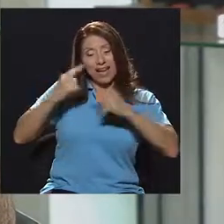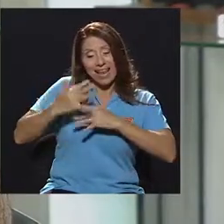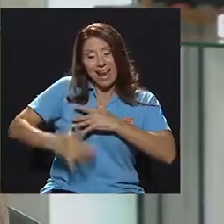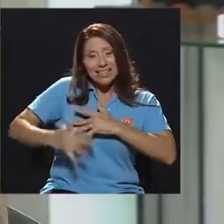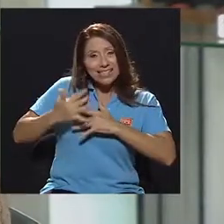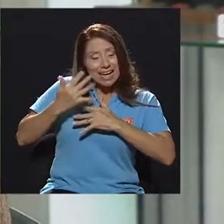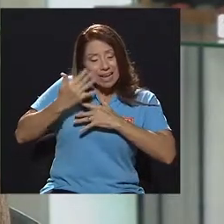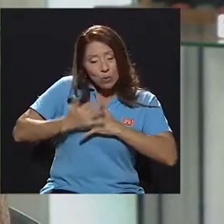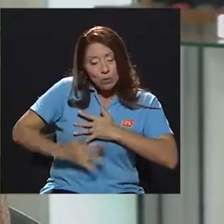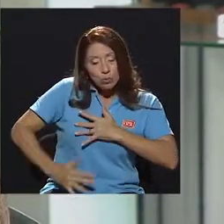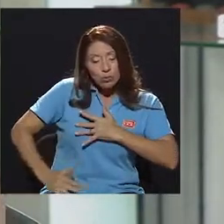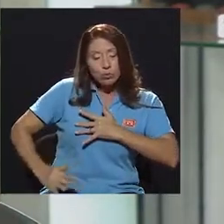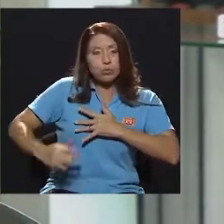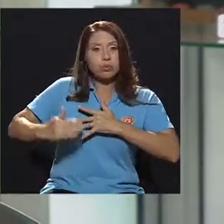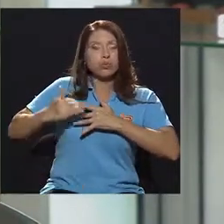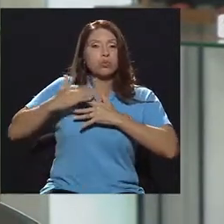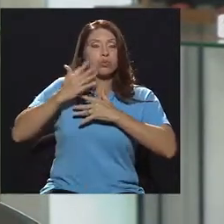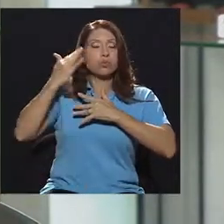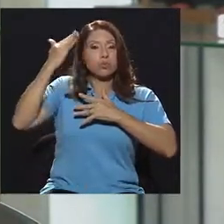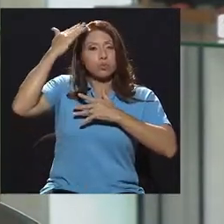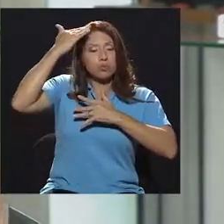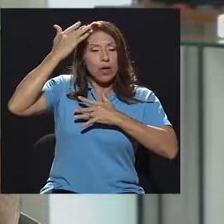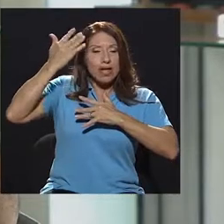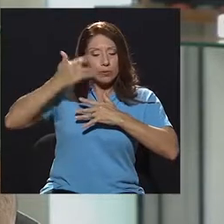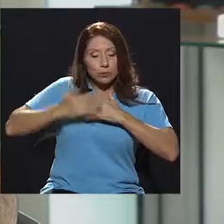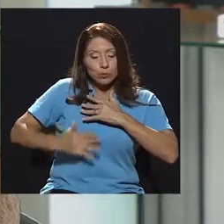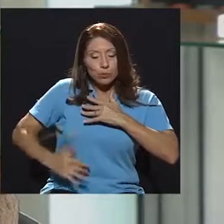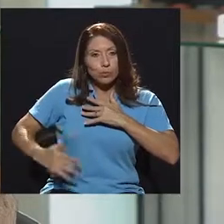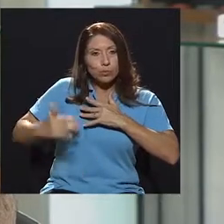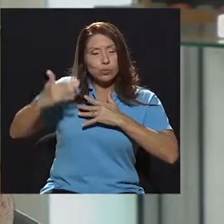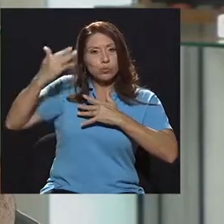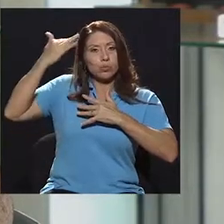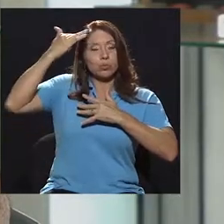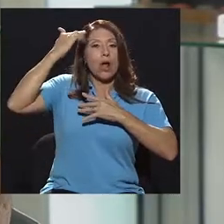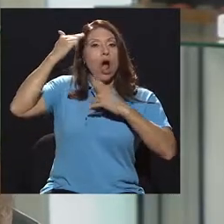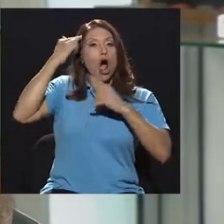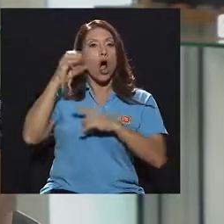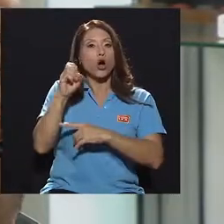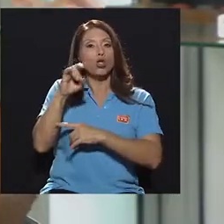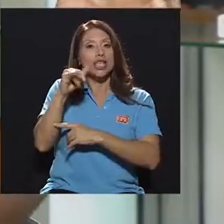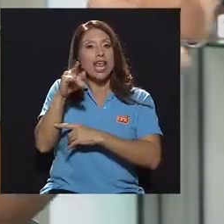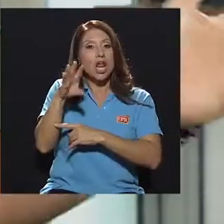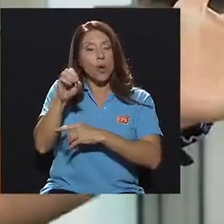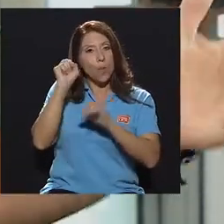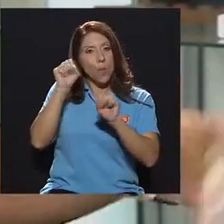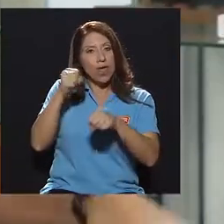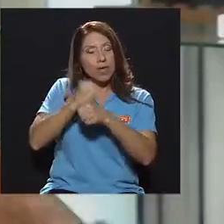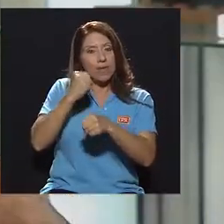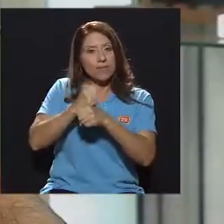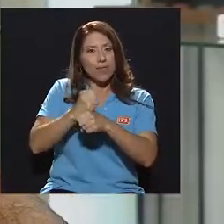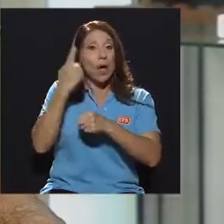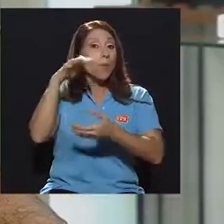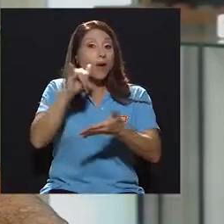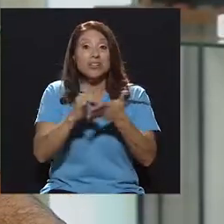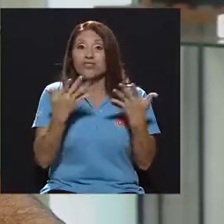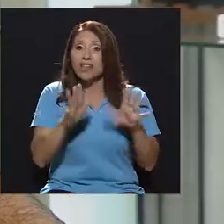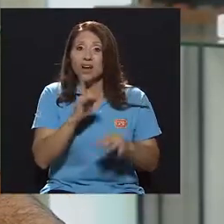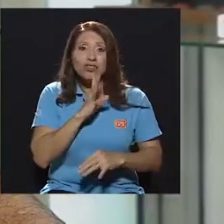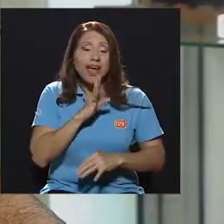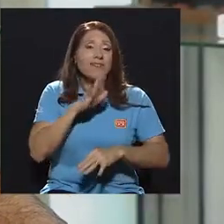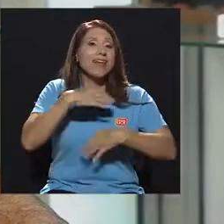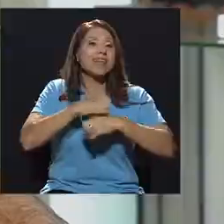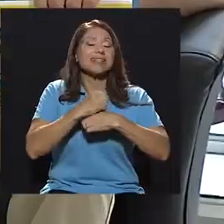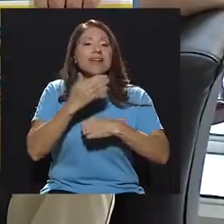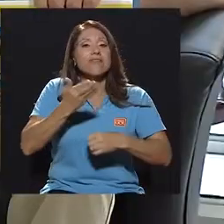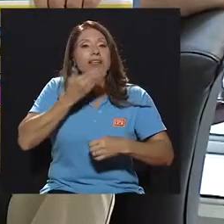circule, llegue al cerebro y el oxígeno que está en la sangre pueda hacer su trabajo. Por eso, ahora ya no se habla de dar respiración boca a boca.